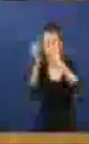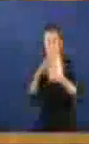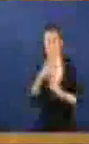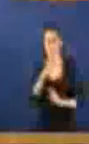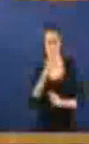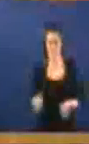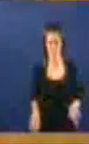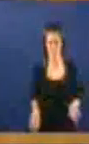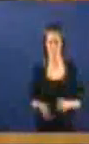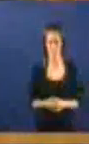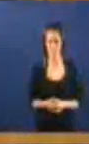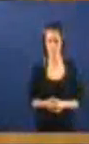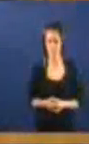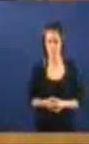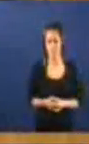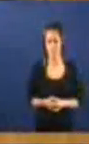fixeron Vostedes